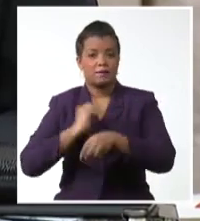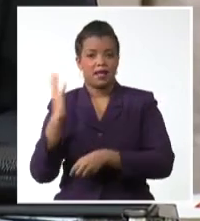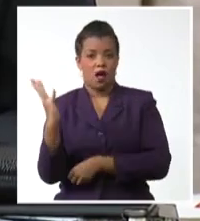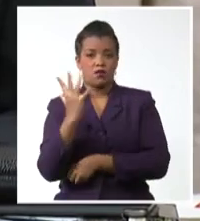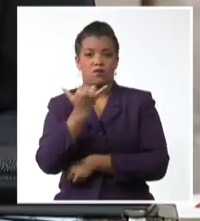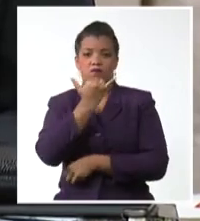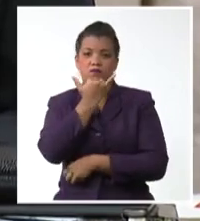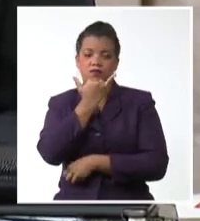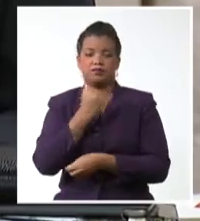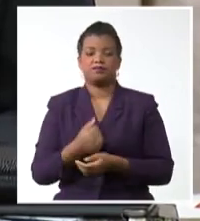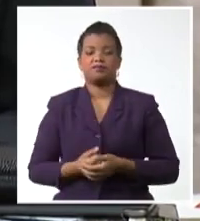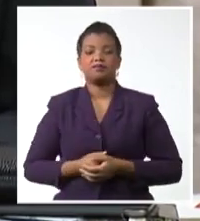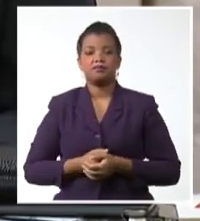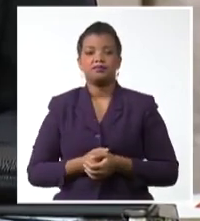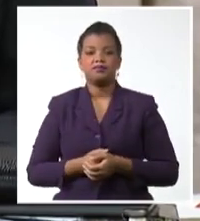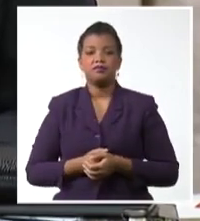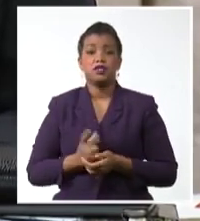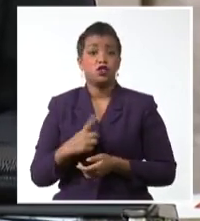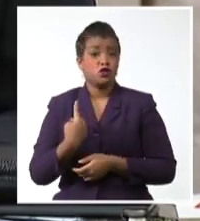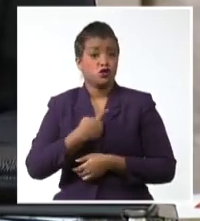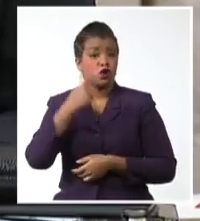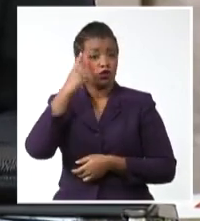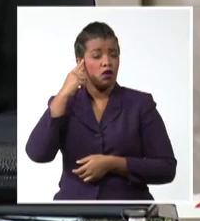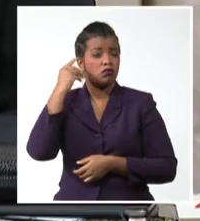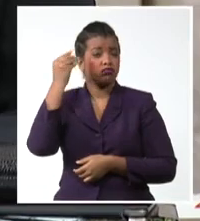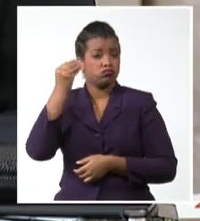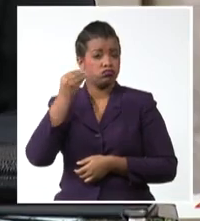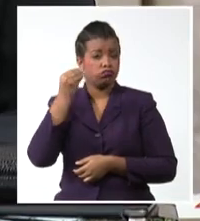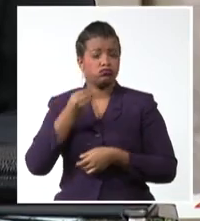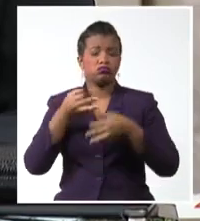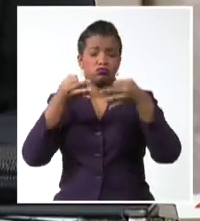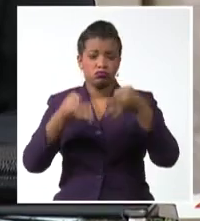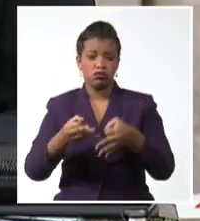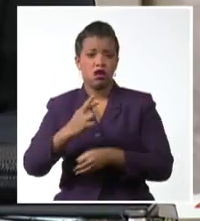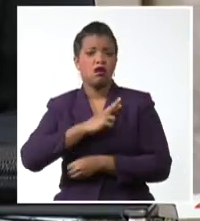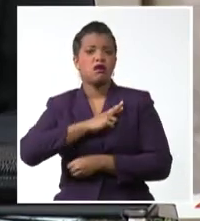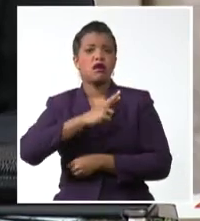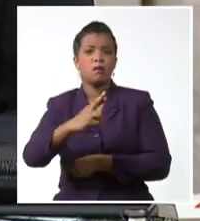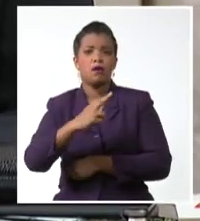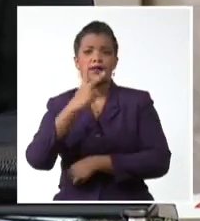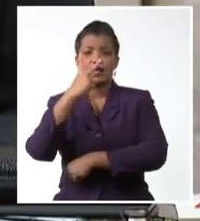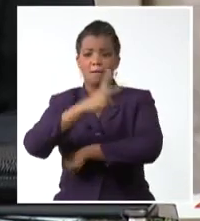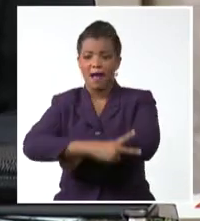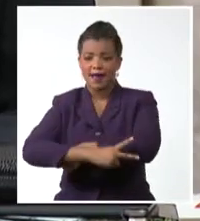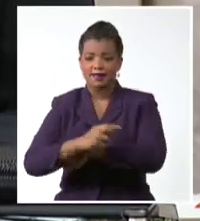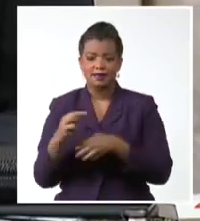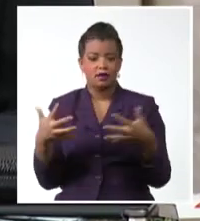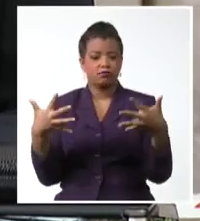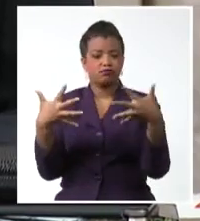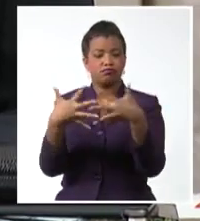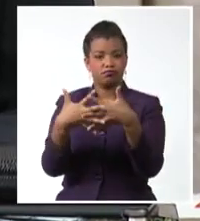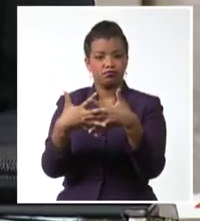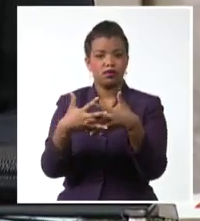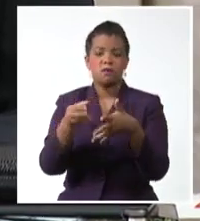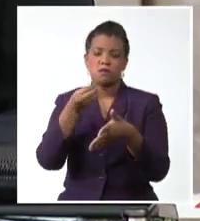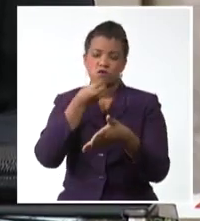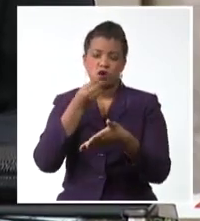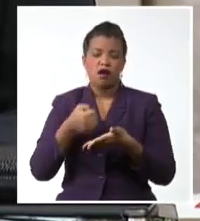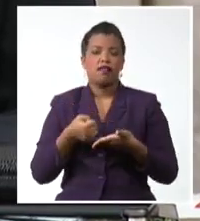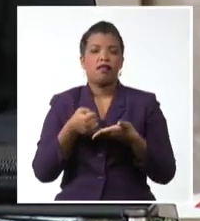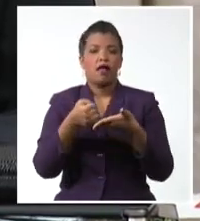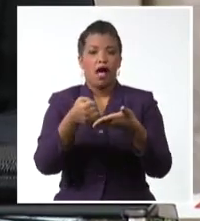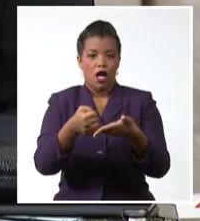creemos firmemente que solo una respuesta articulada entre países a todos los niveles puede ayudarnos a